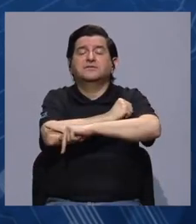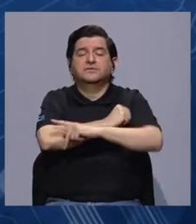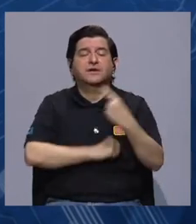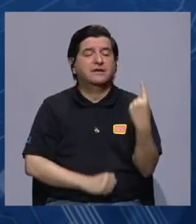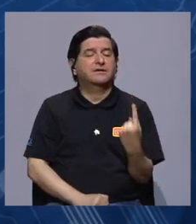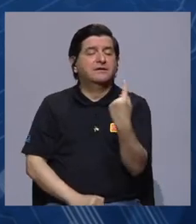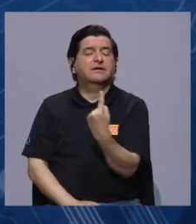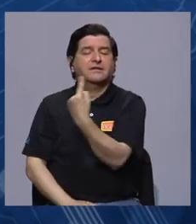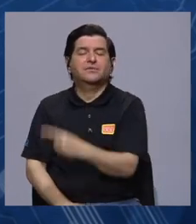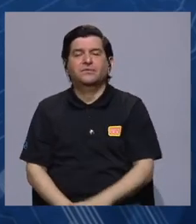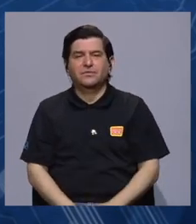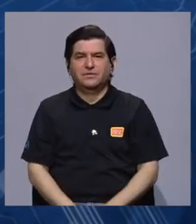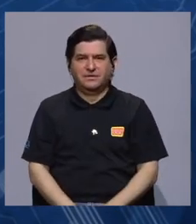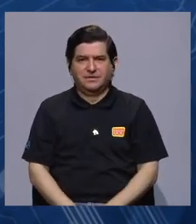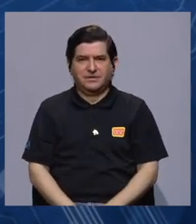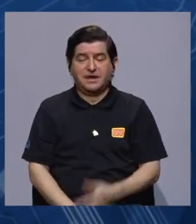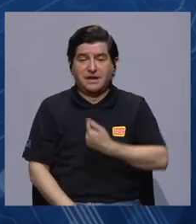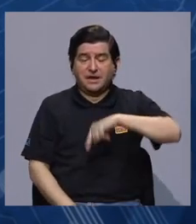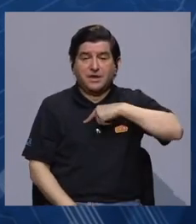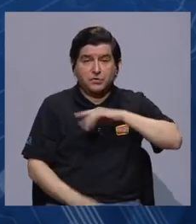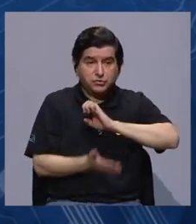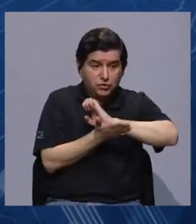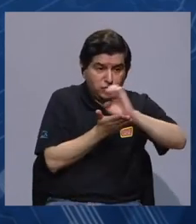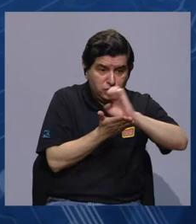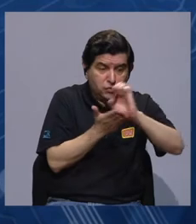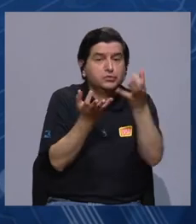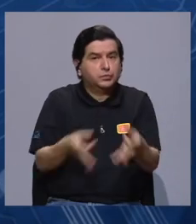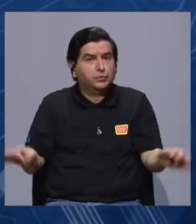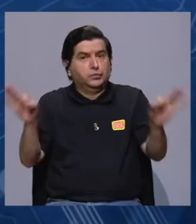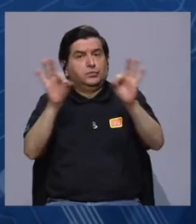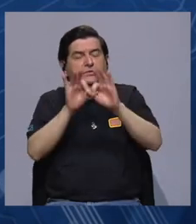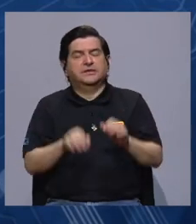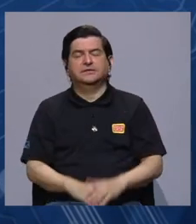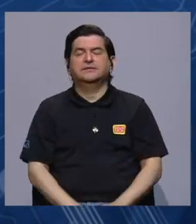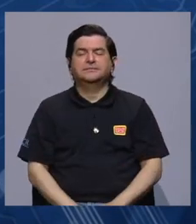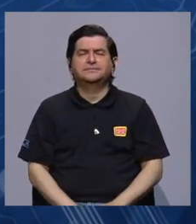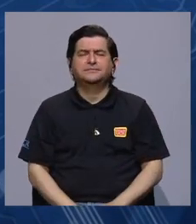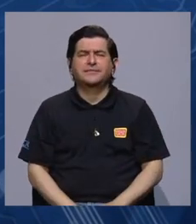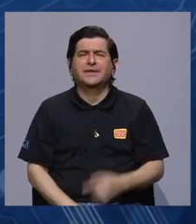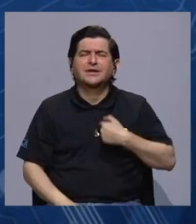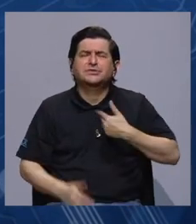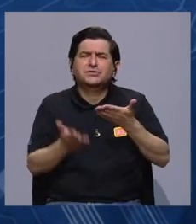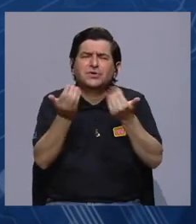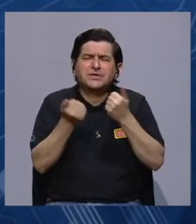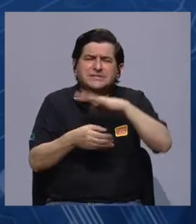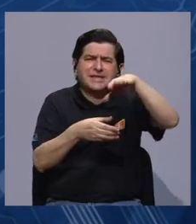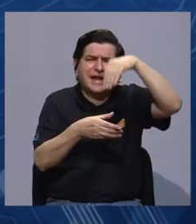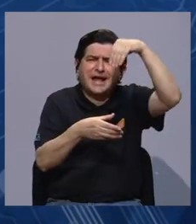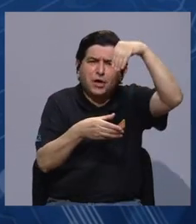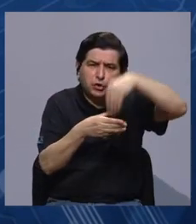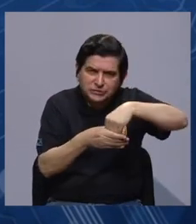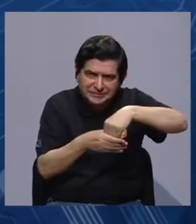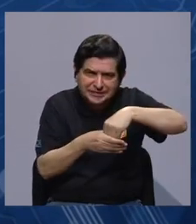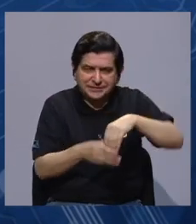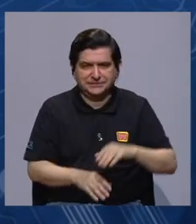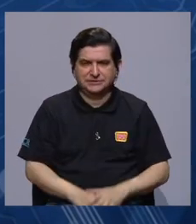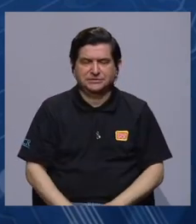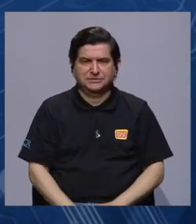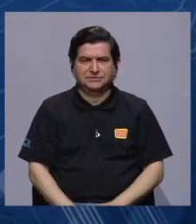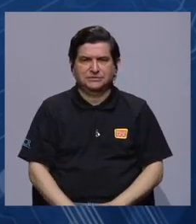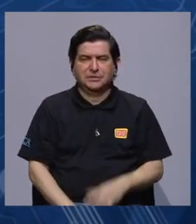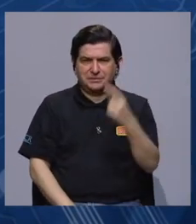y la prevención que podamos hacer. Eso es importante. que contextualicemos esto